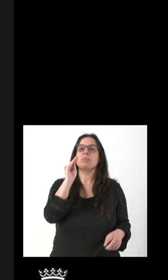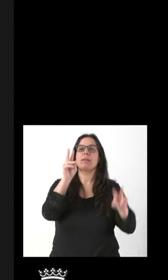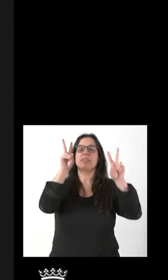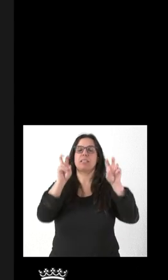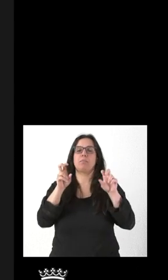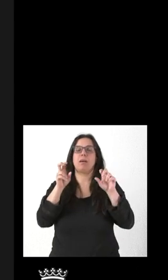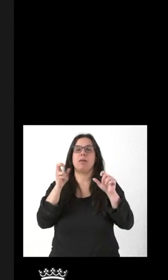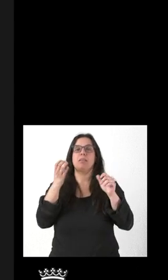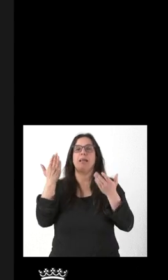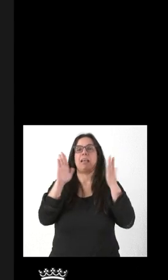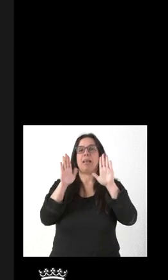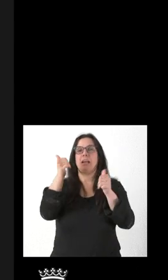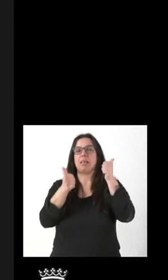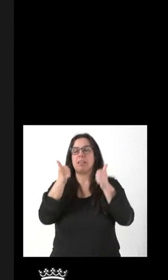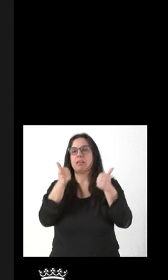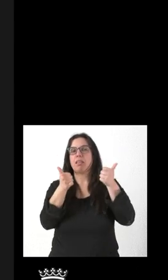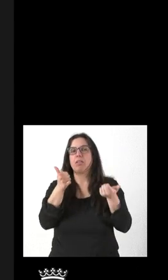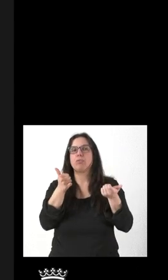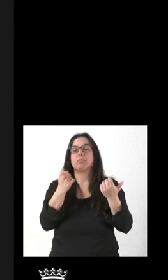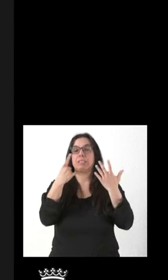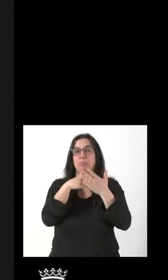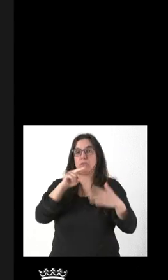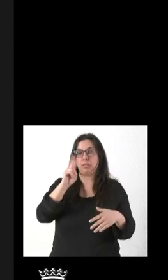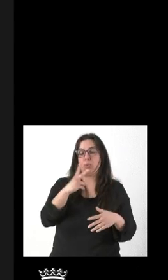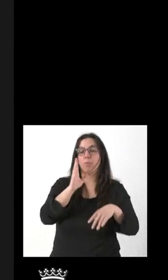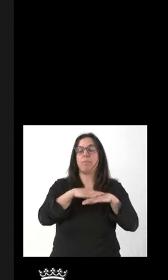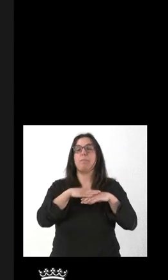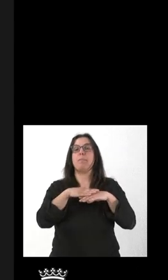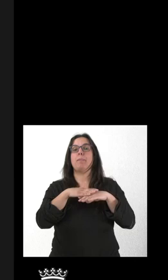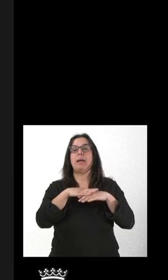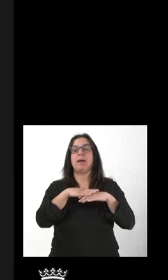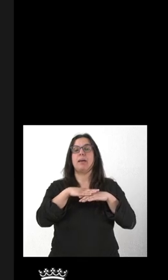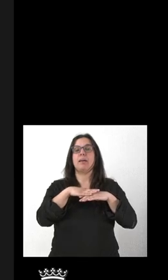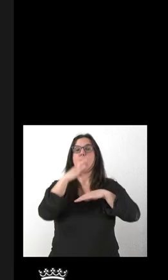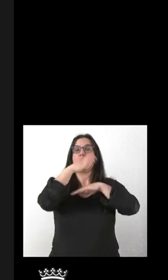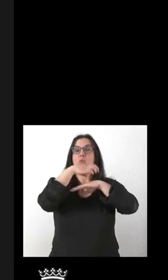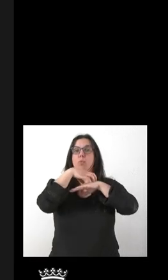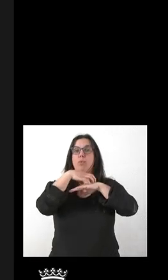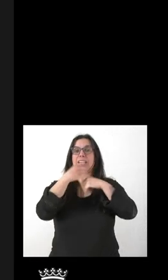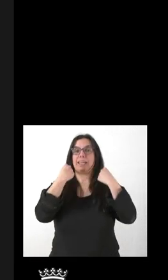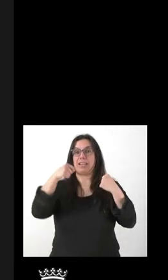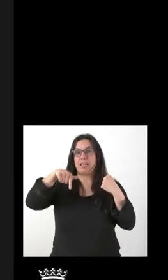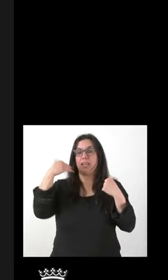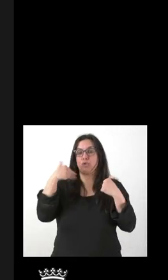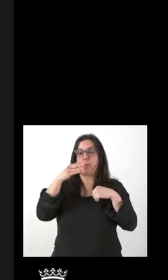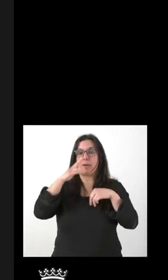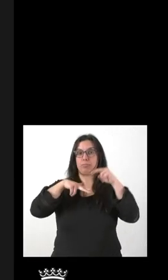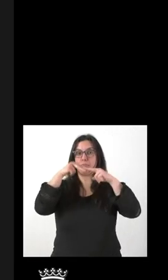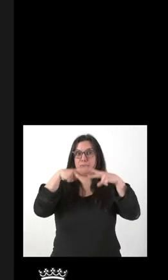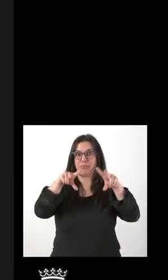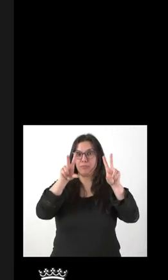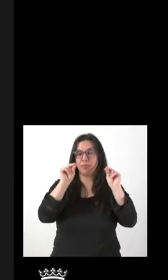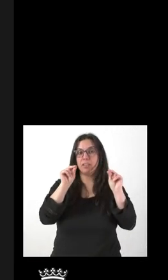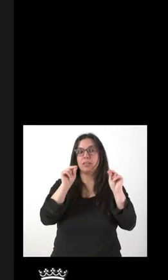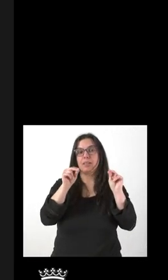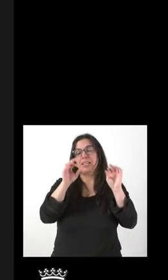del PEMA por 6 millones de euros para terminar las famosas cúpulas de la energía aquí en Soria. Sé que no voy a tener